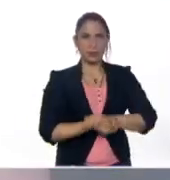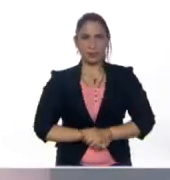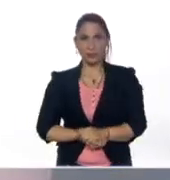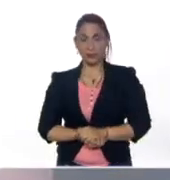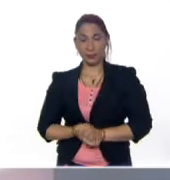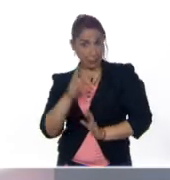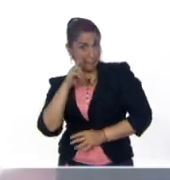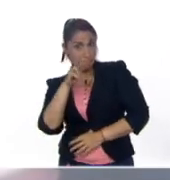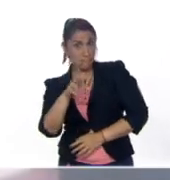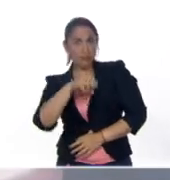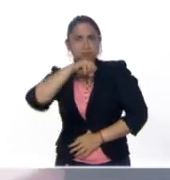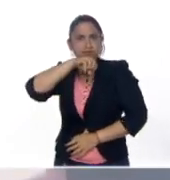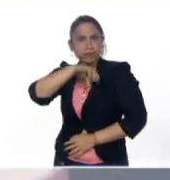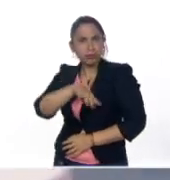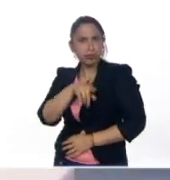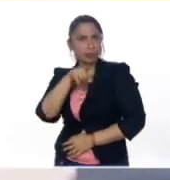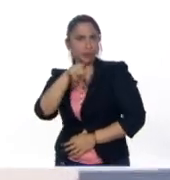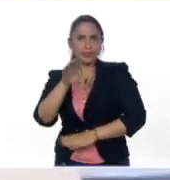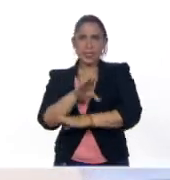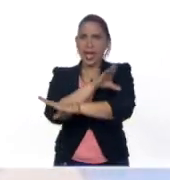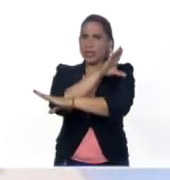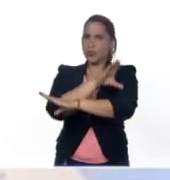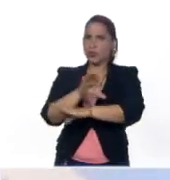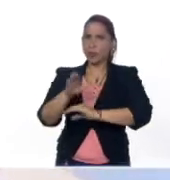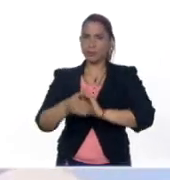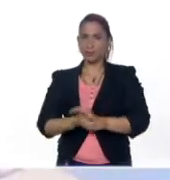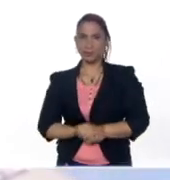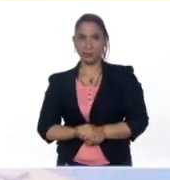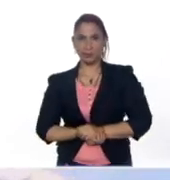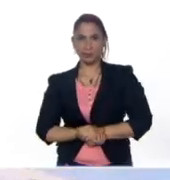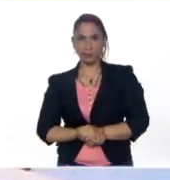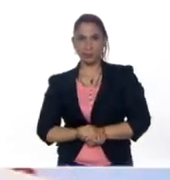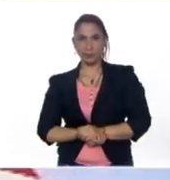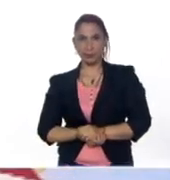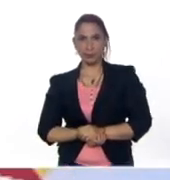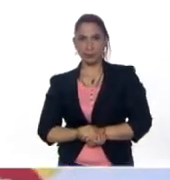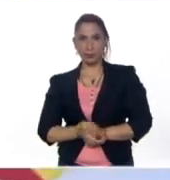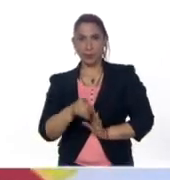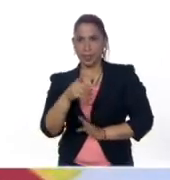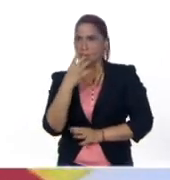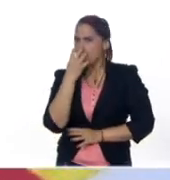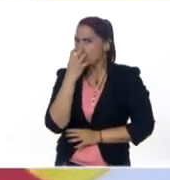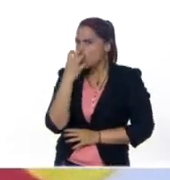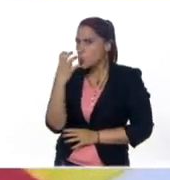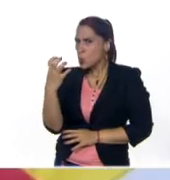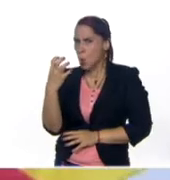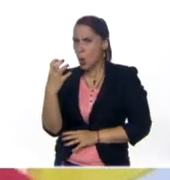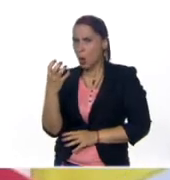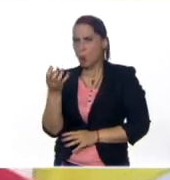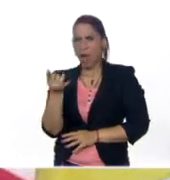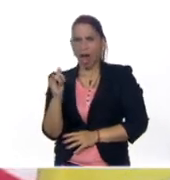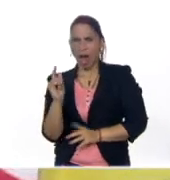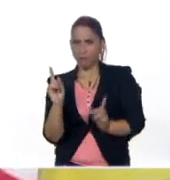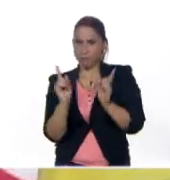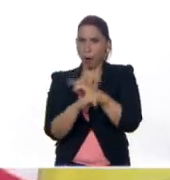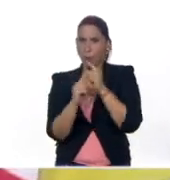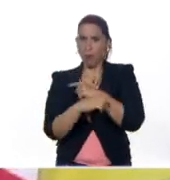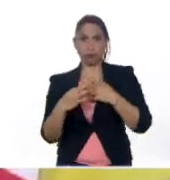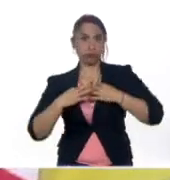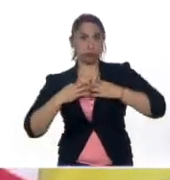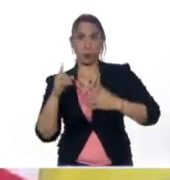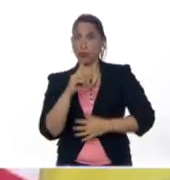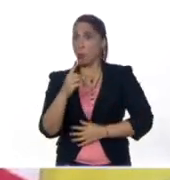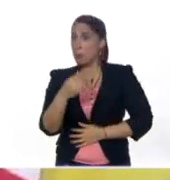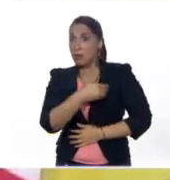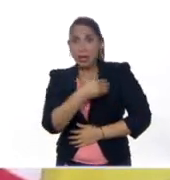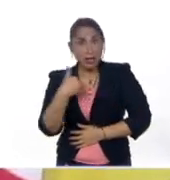¿Vieron esta historia hecha canción de ese lobito que se estaba cambiando y no se quería comer